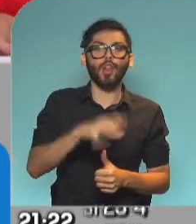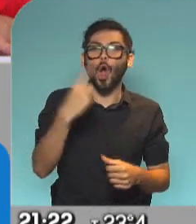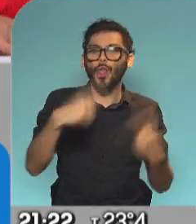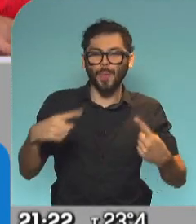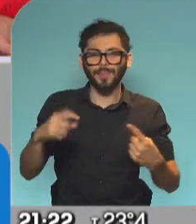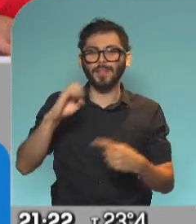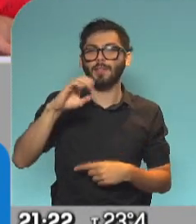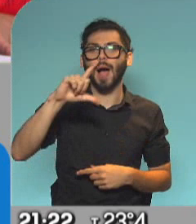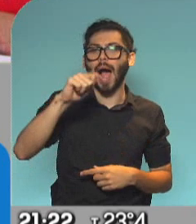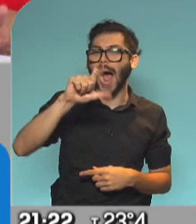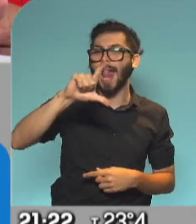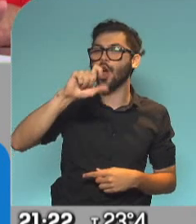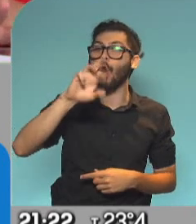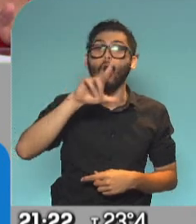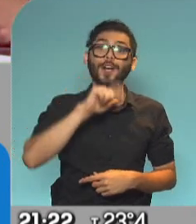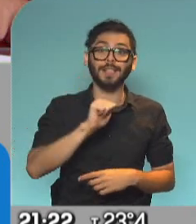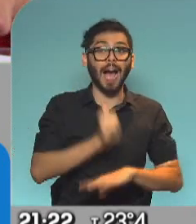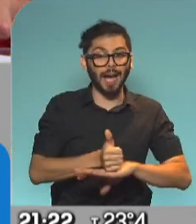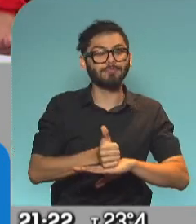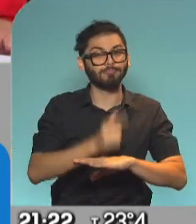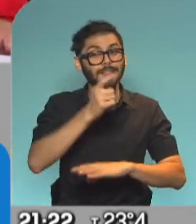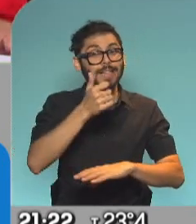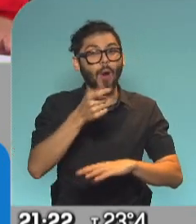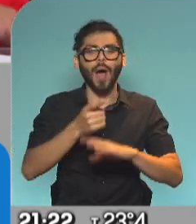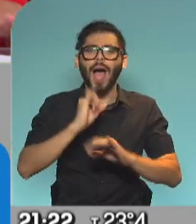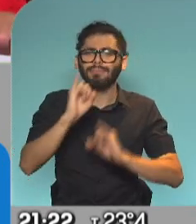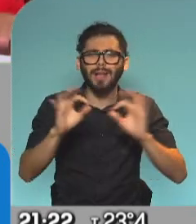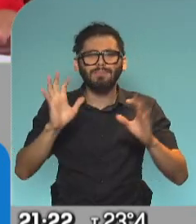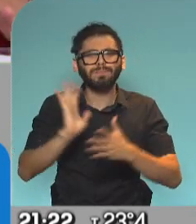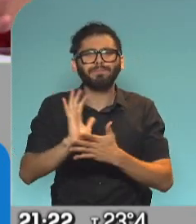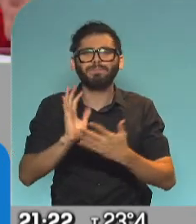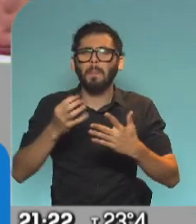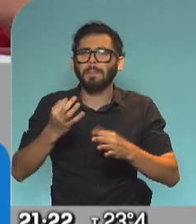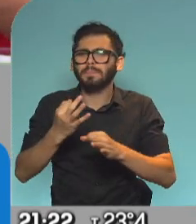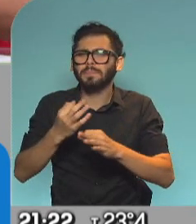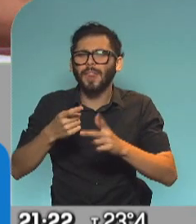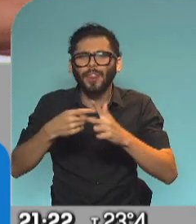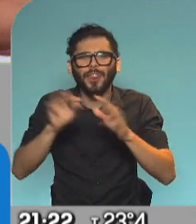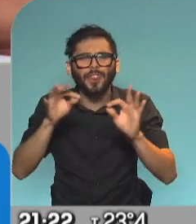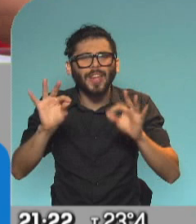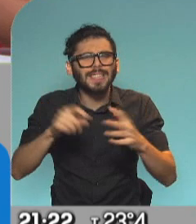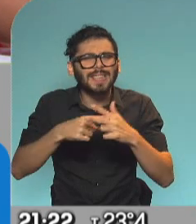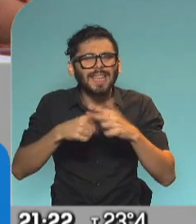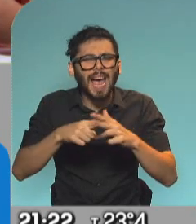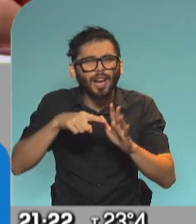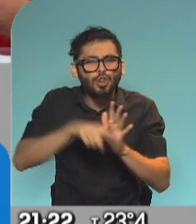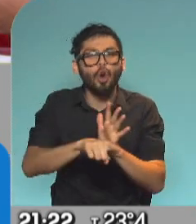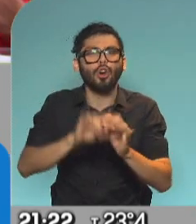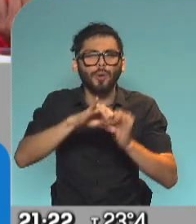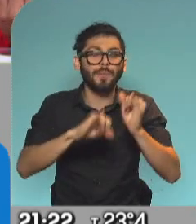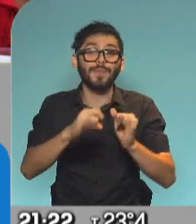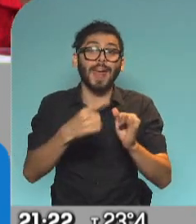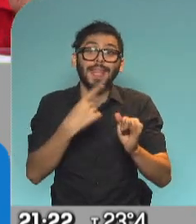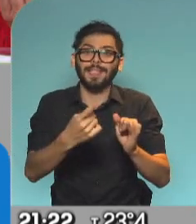Elizabeth Gómez Alcorta, que también dio detalles sobre todo más técnicos de la iniciativa y destaca esto que decíamos